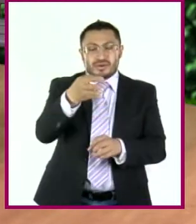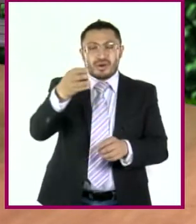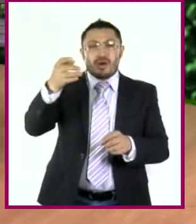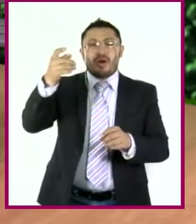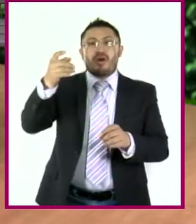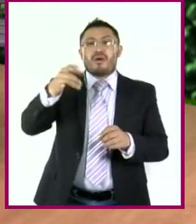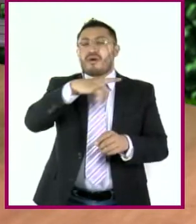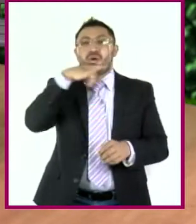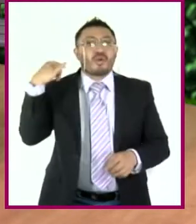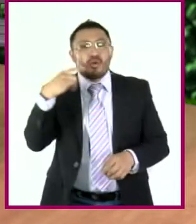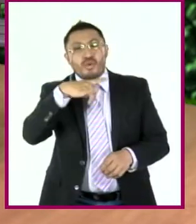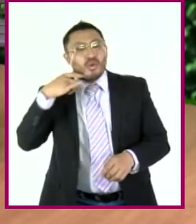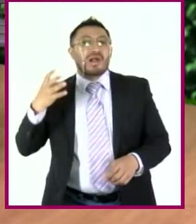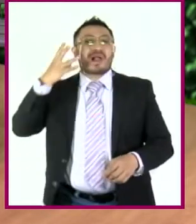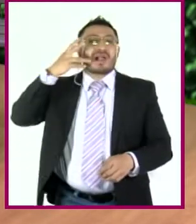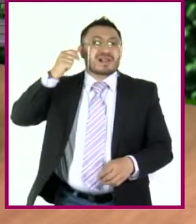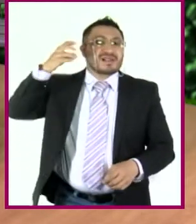que sí, joven.